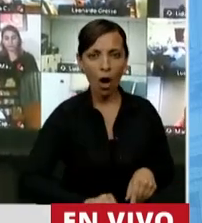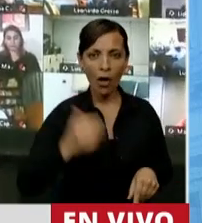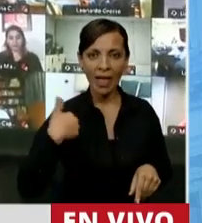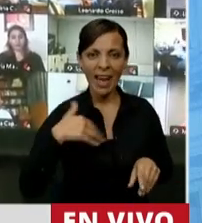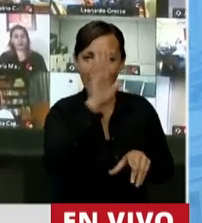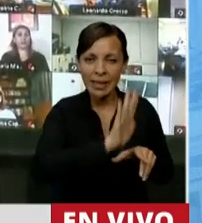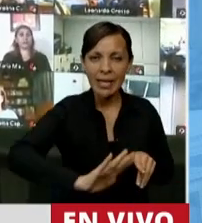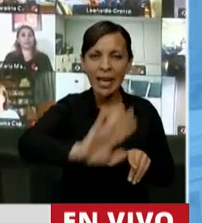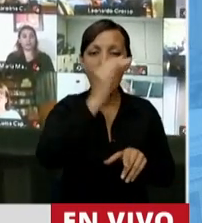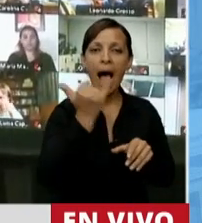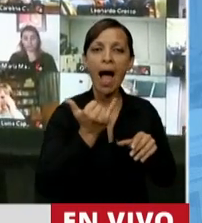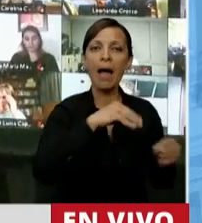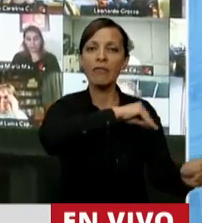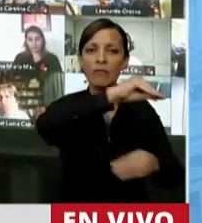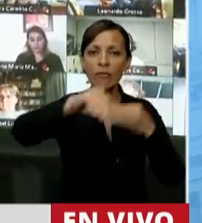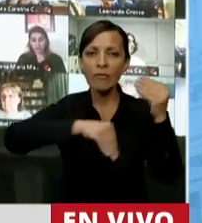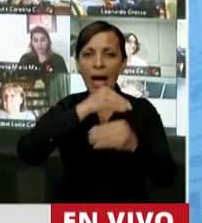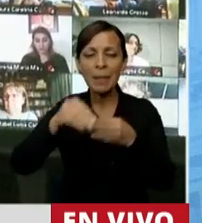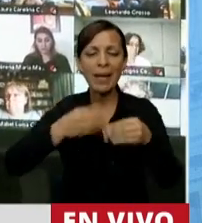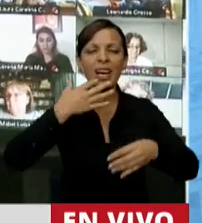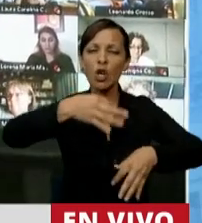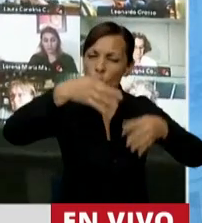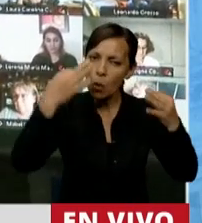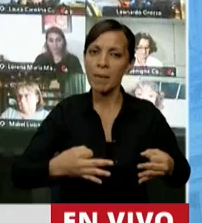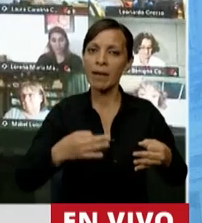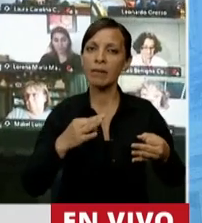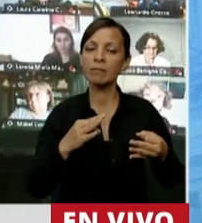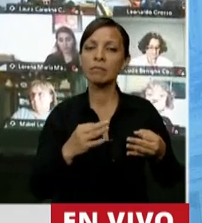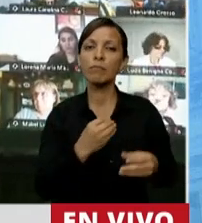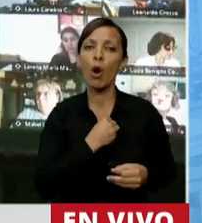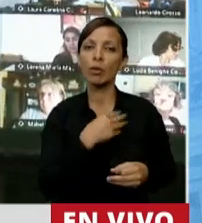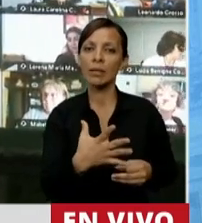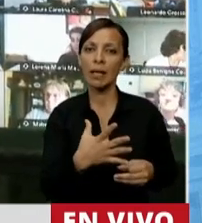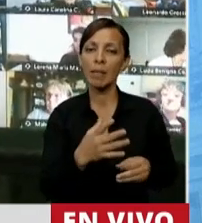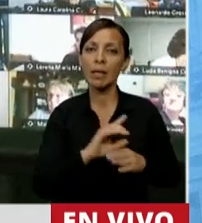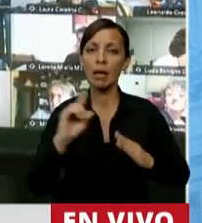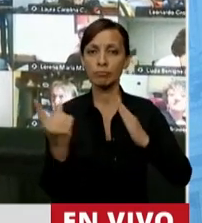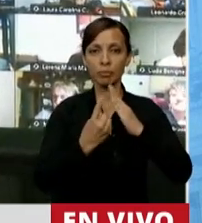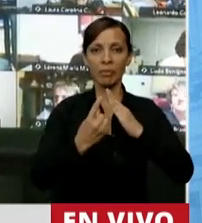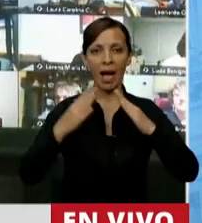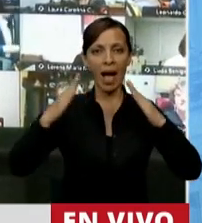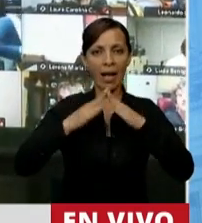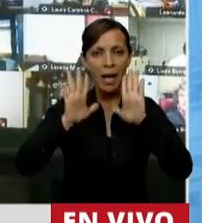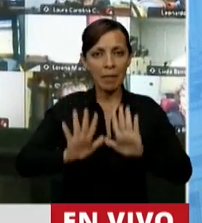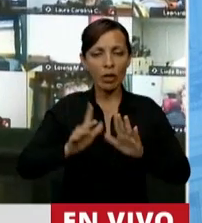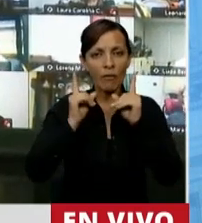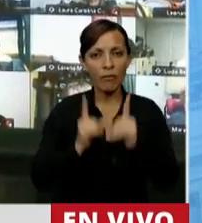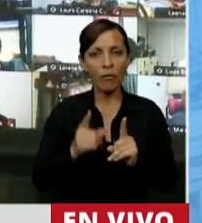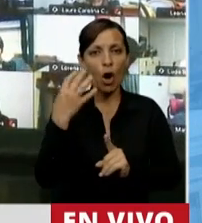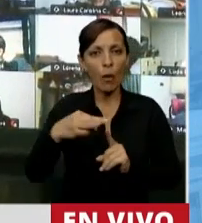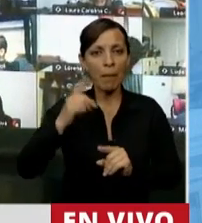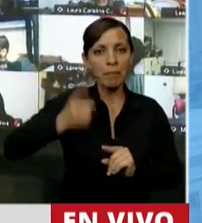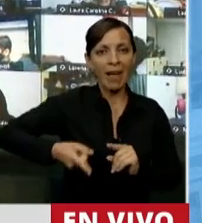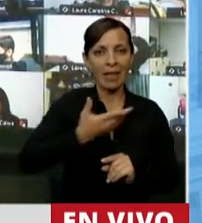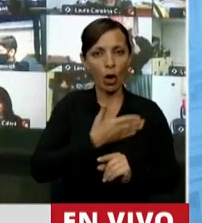Argentina hay miles de familias que han estado cumpliendo de manera voluntaria con el aislamiento social y obligatorio que impuso